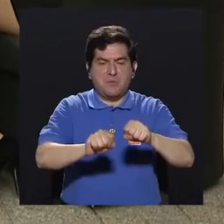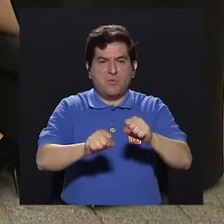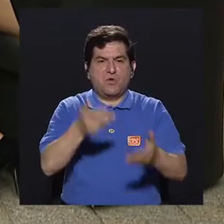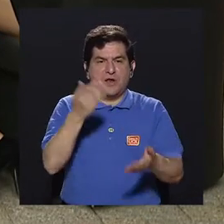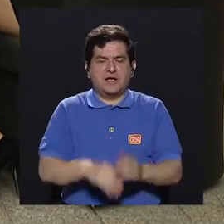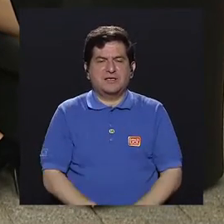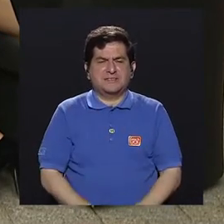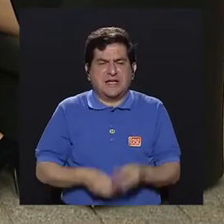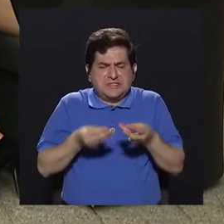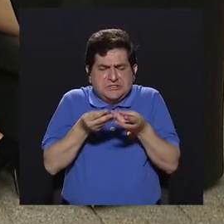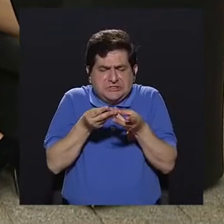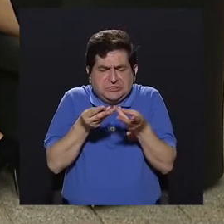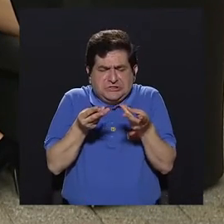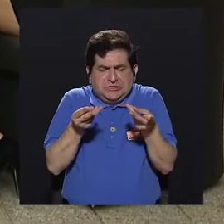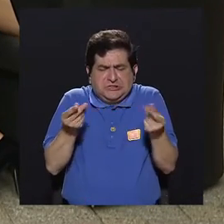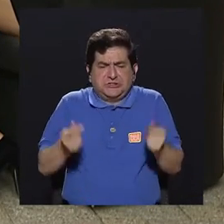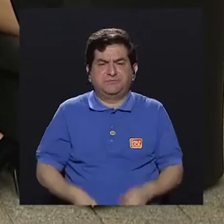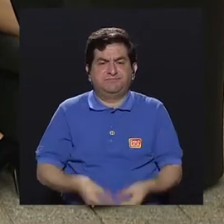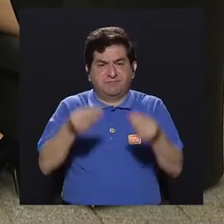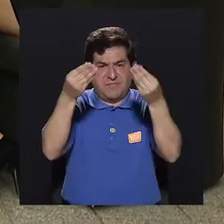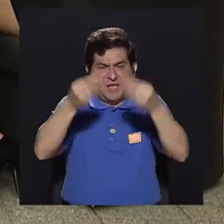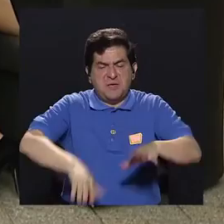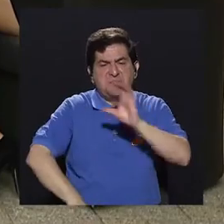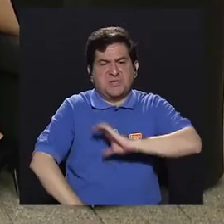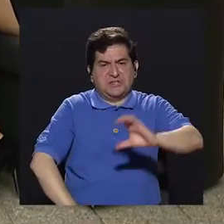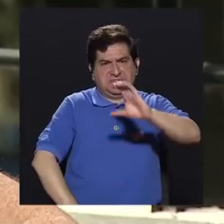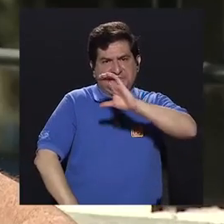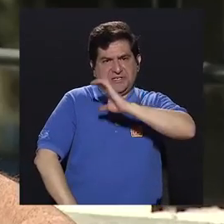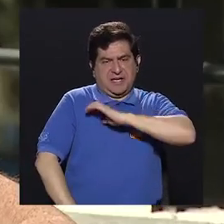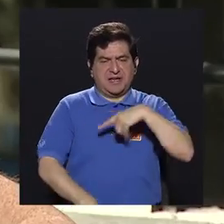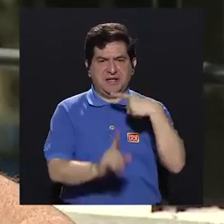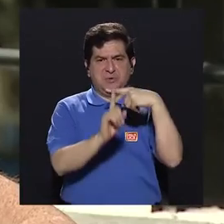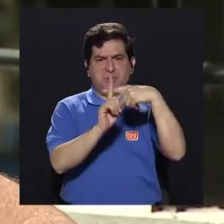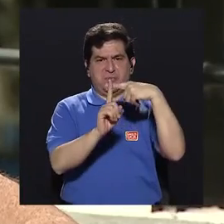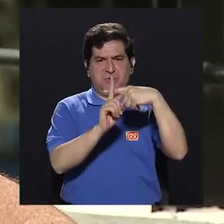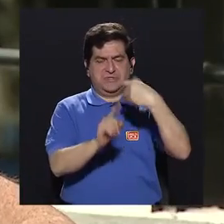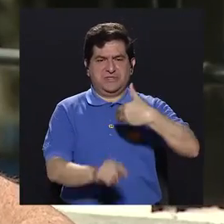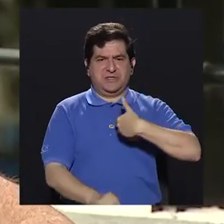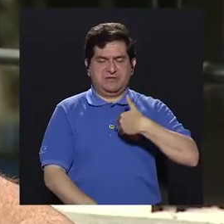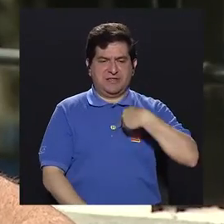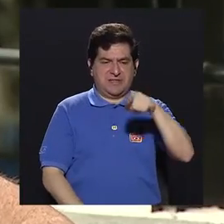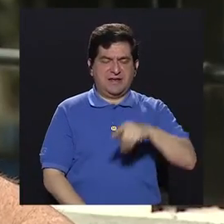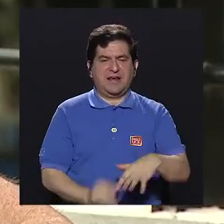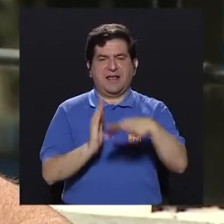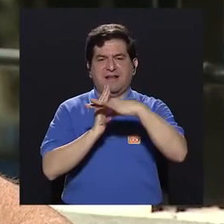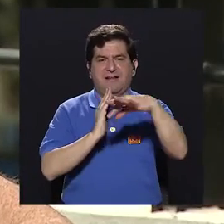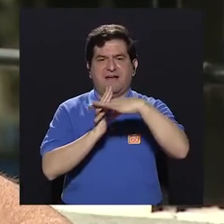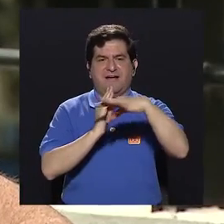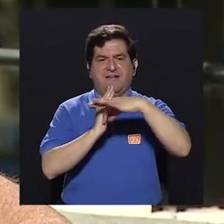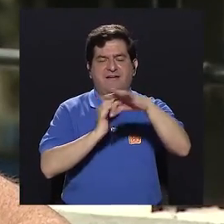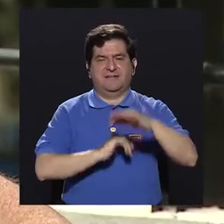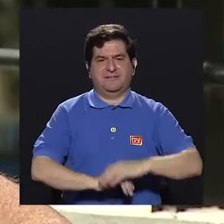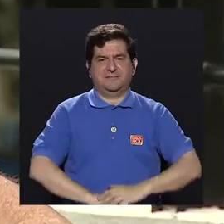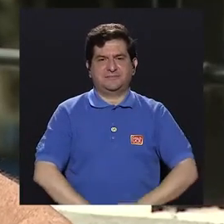oxidar. Entonces, estamos perdiendo las propiedades positivas que pueda tener esa grasa.